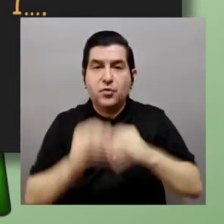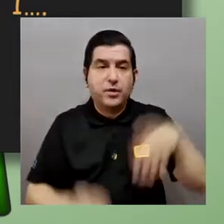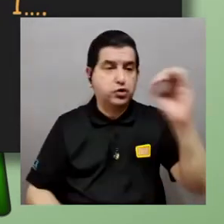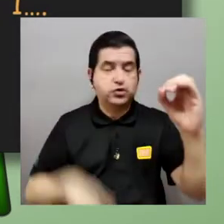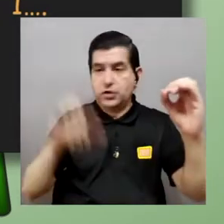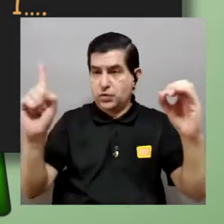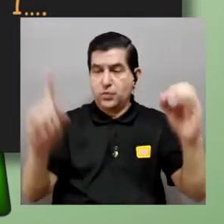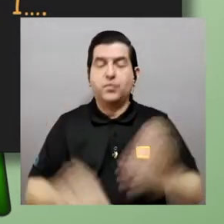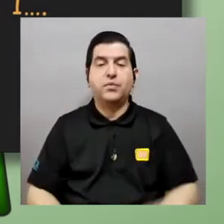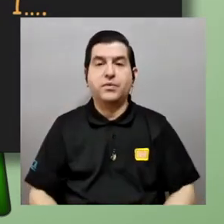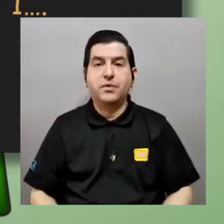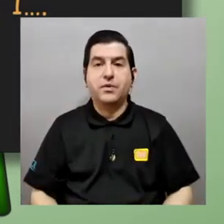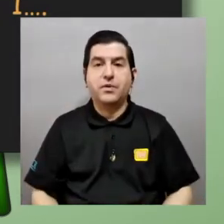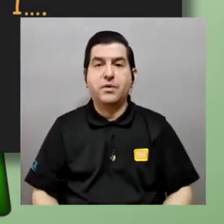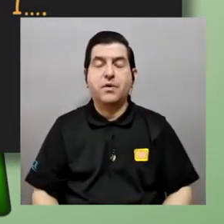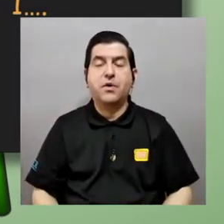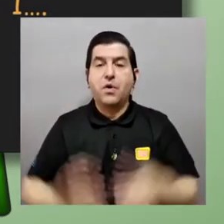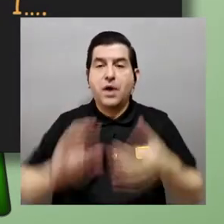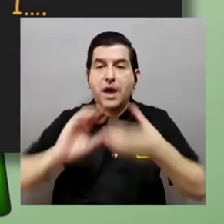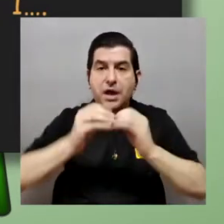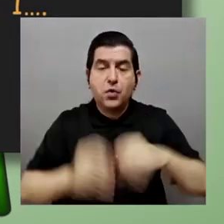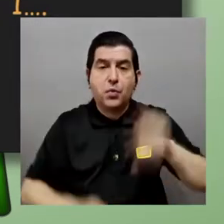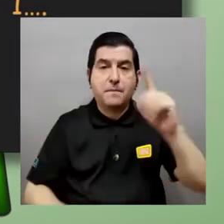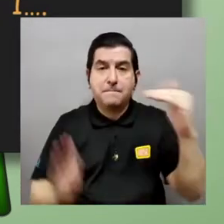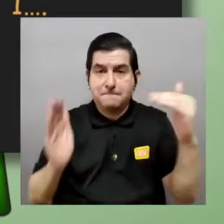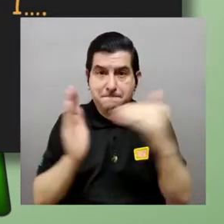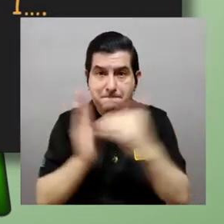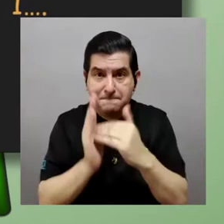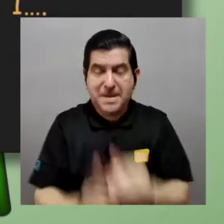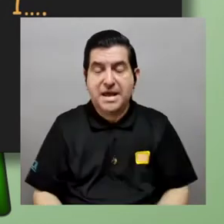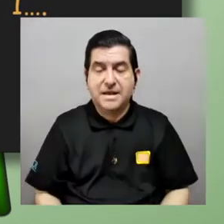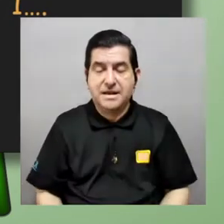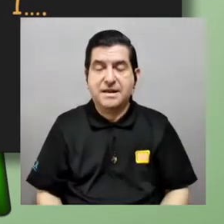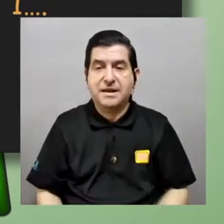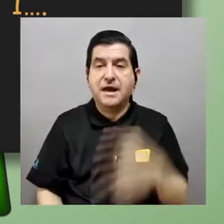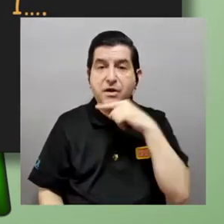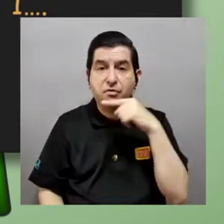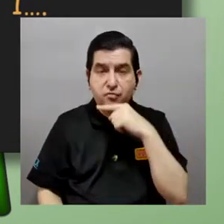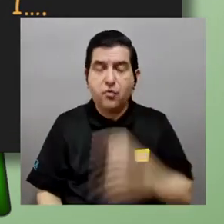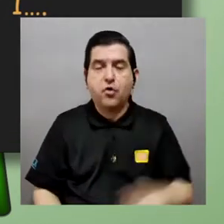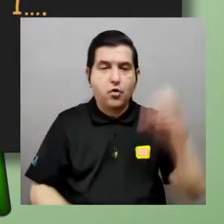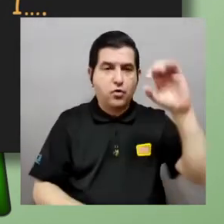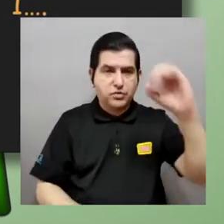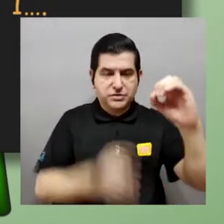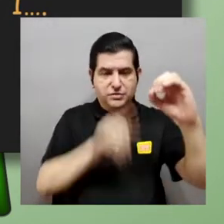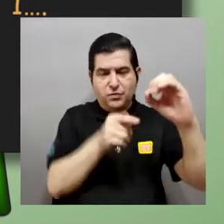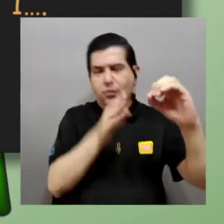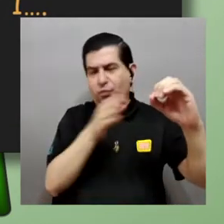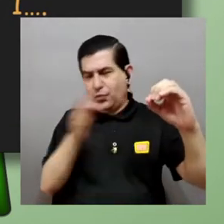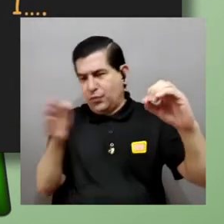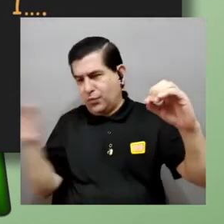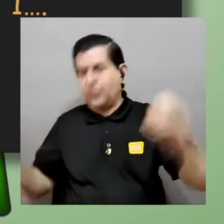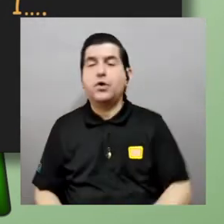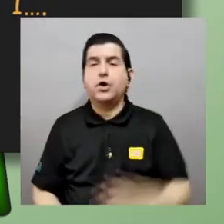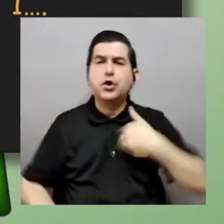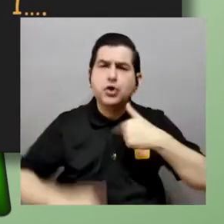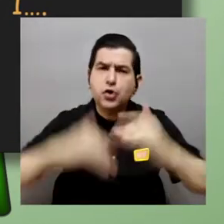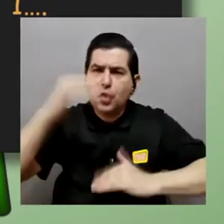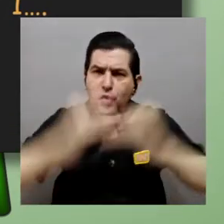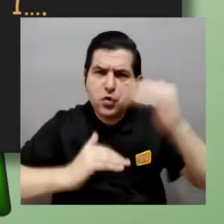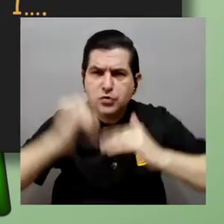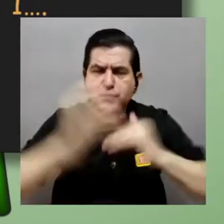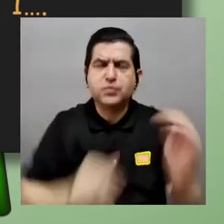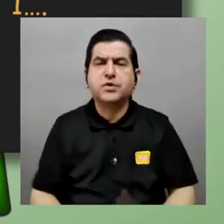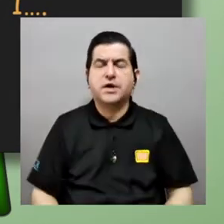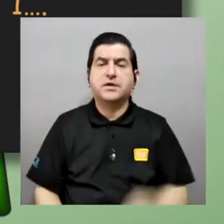mil tiene el decimal número mil en rojo entonces yo agarro mi lista y voy construyendo mi conjunto mi número de la